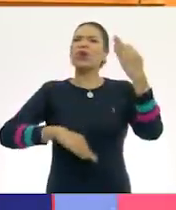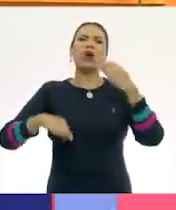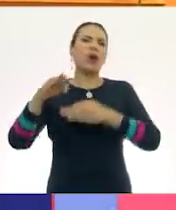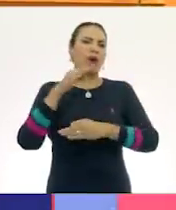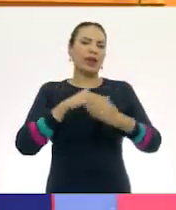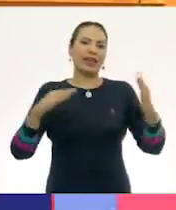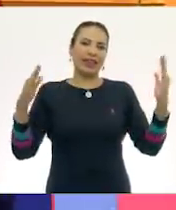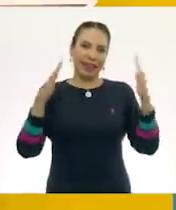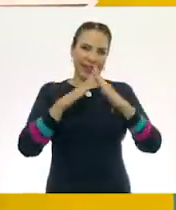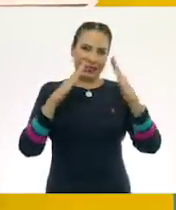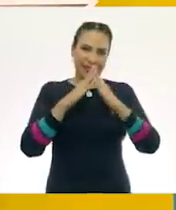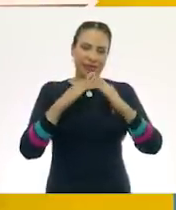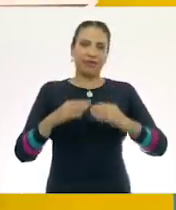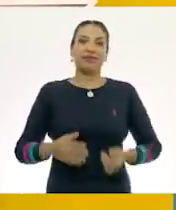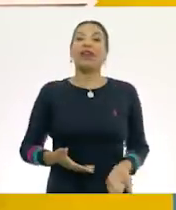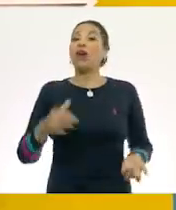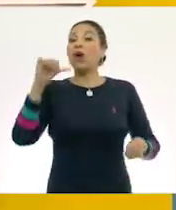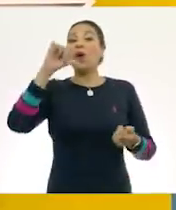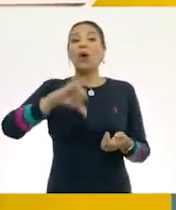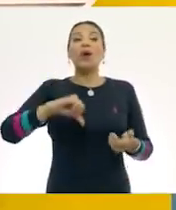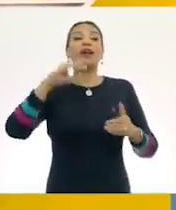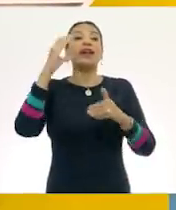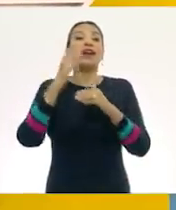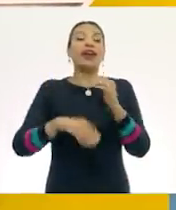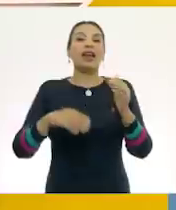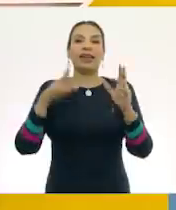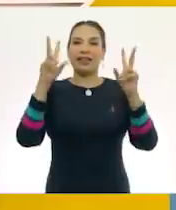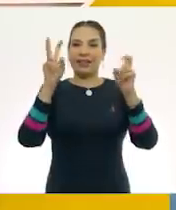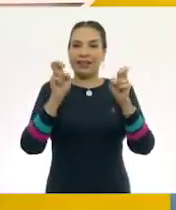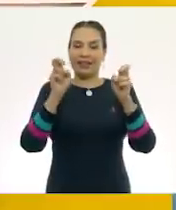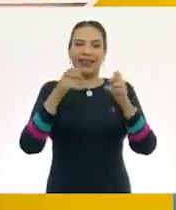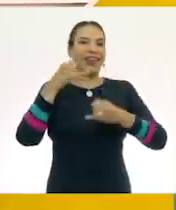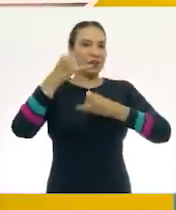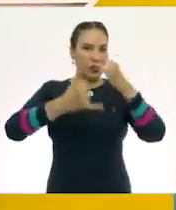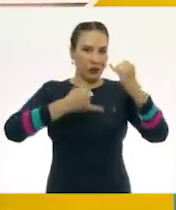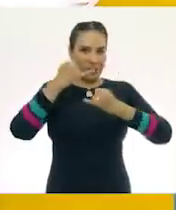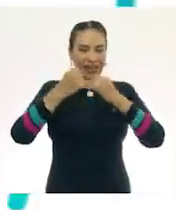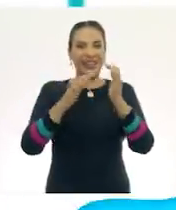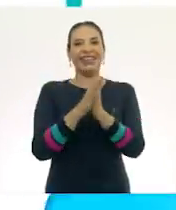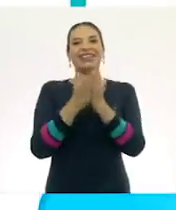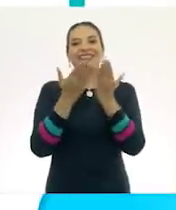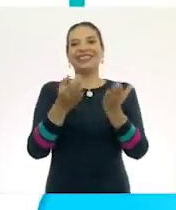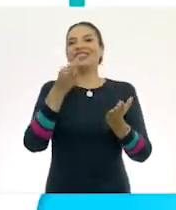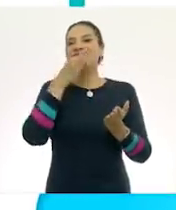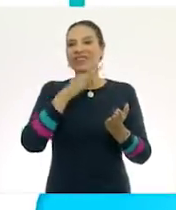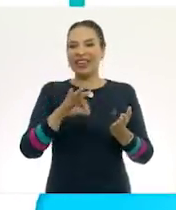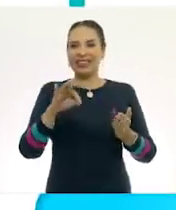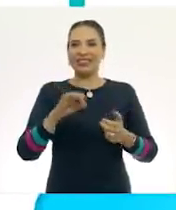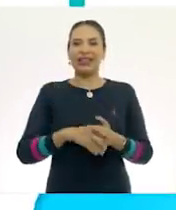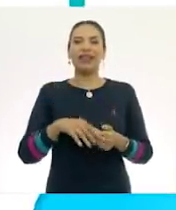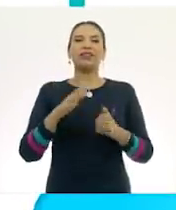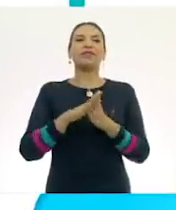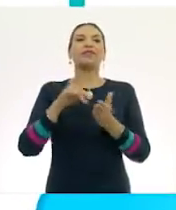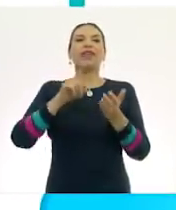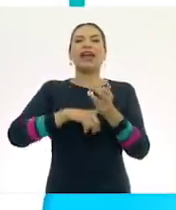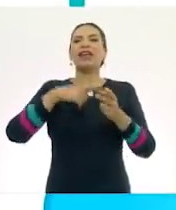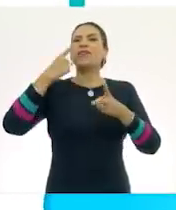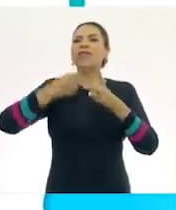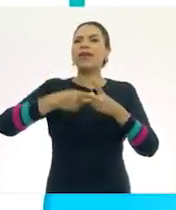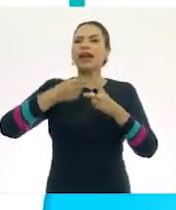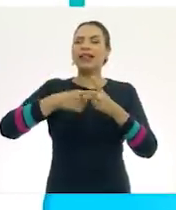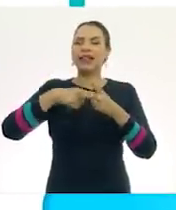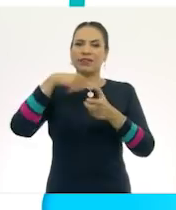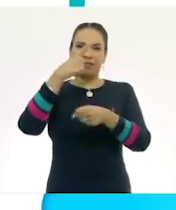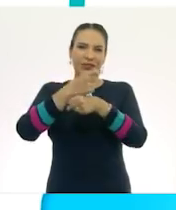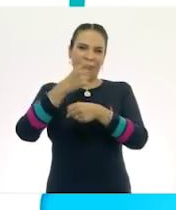en casita. Por hoy, hemos terminado con el tema de juguetes, libros y fiesta. De la asignatura de matemáticas